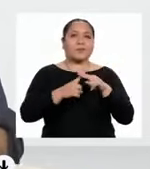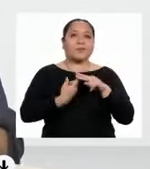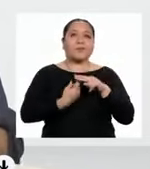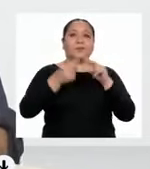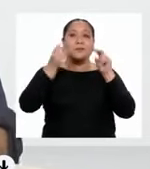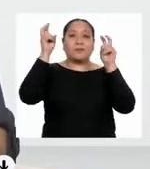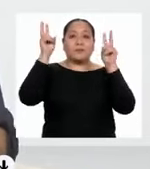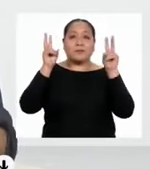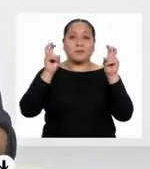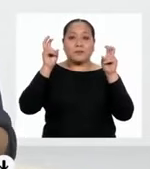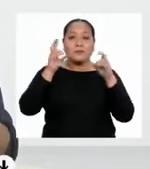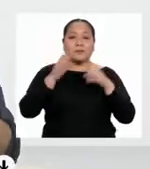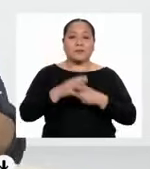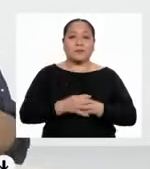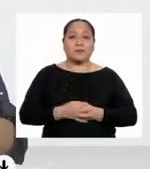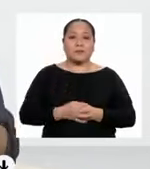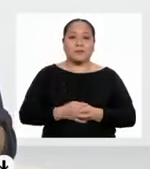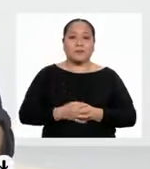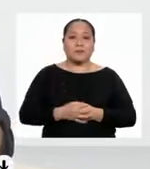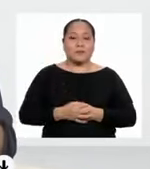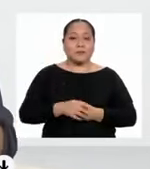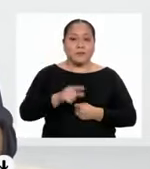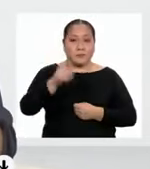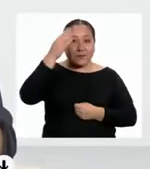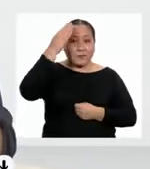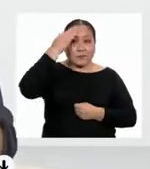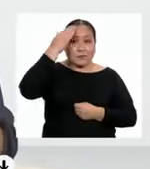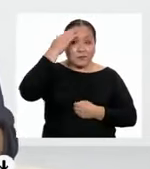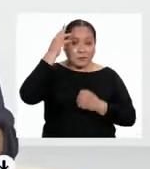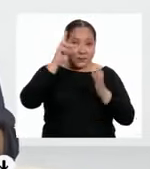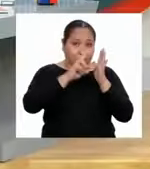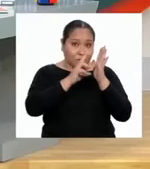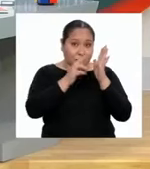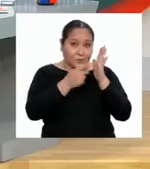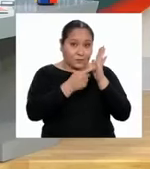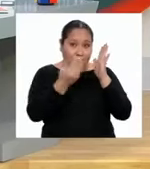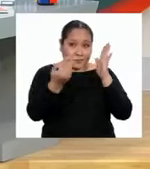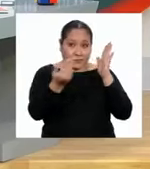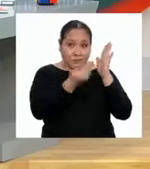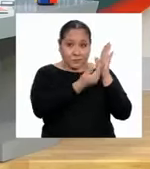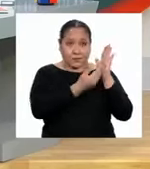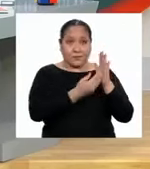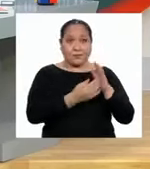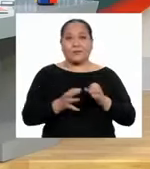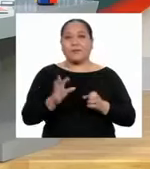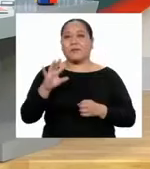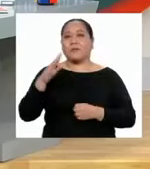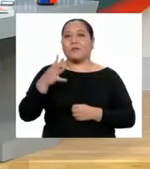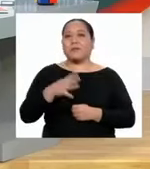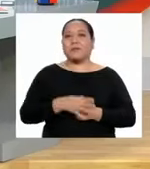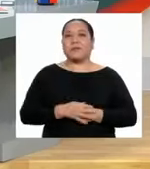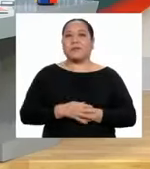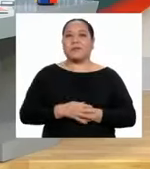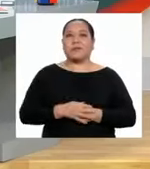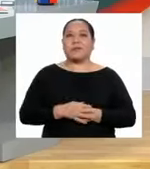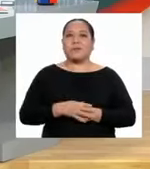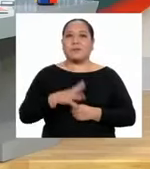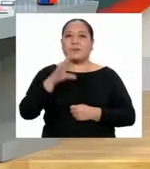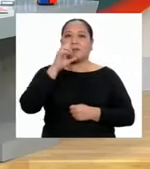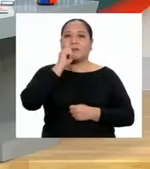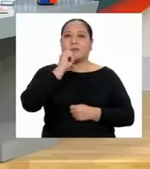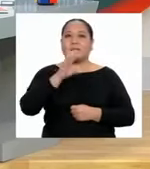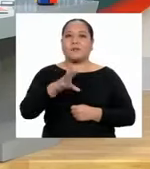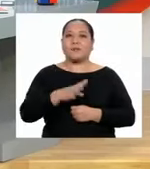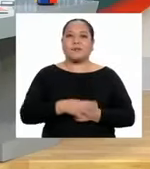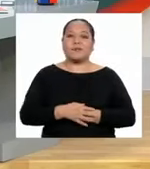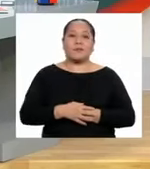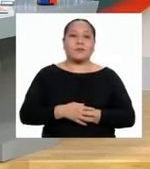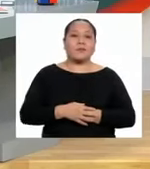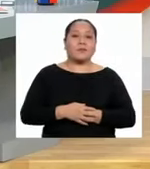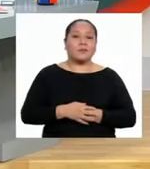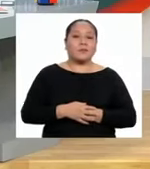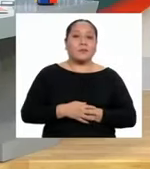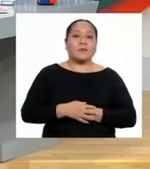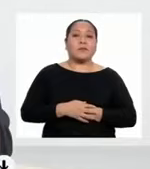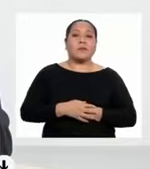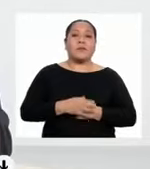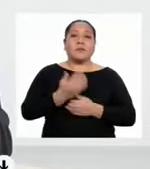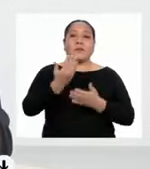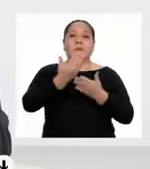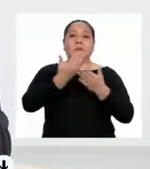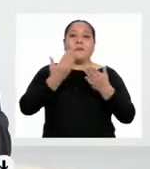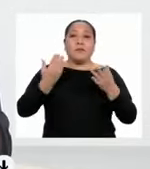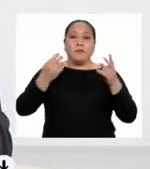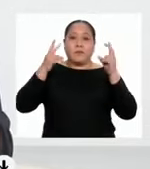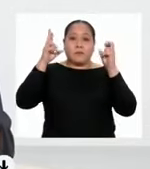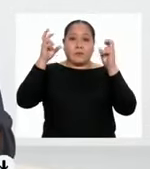título. ¿Saben lo que eso significa, no? Es algo así como predecir o saber el tema del texto por el título.